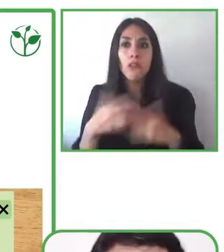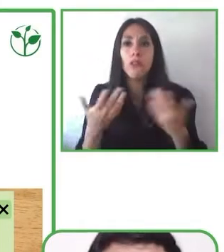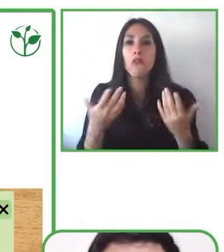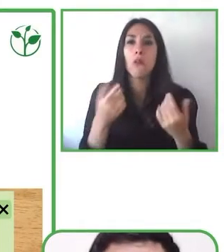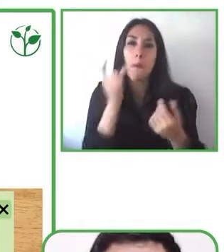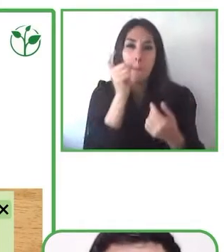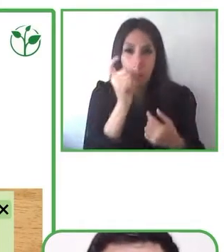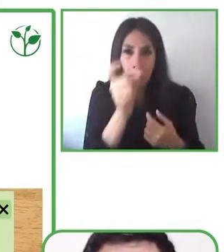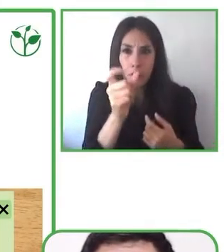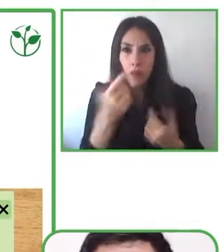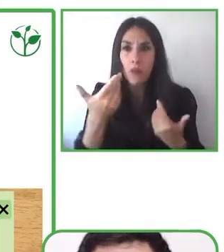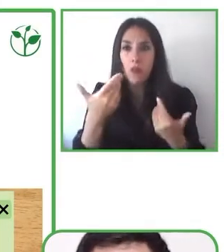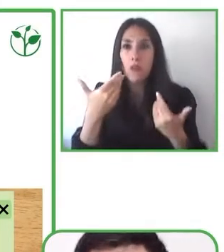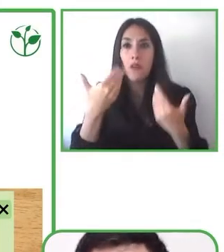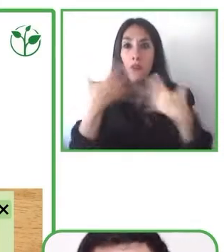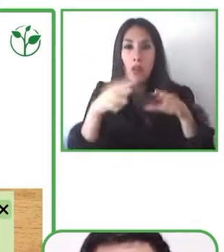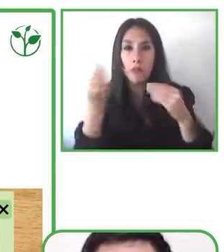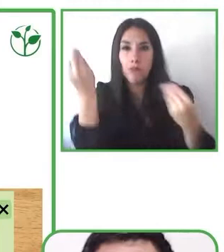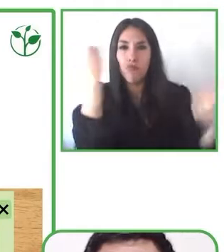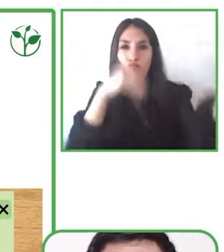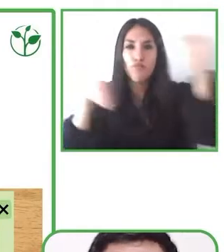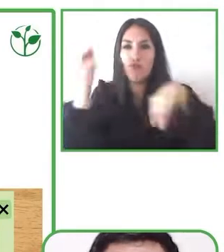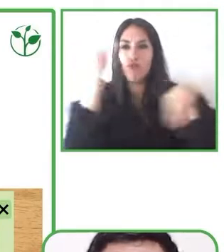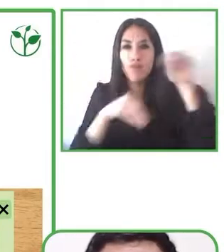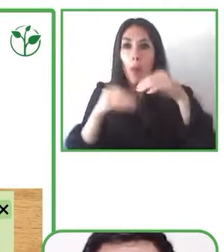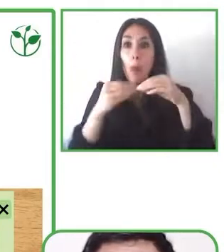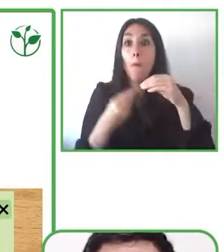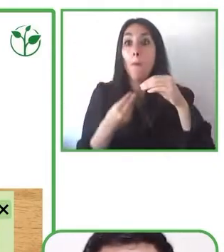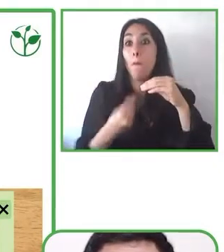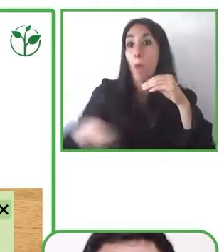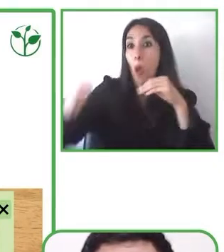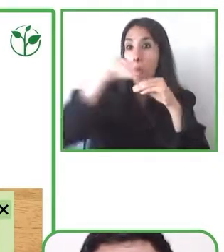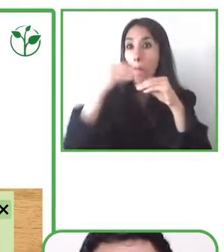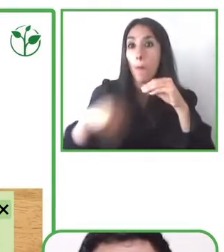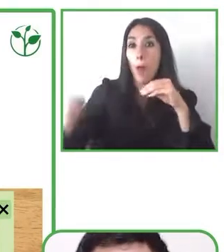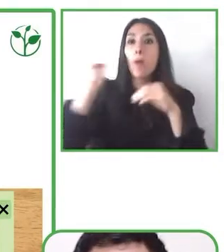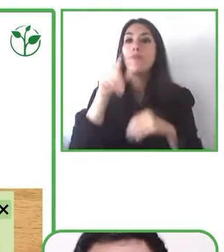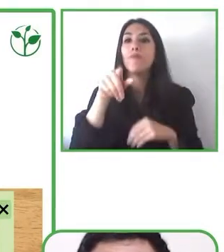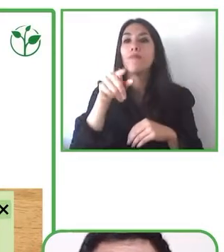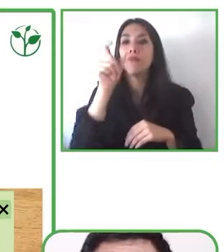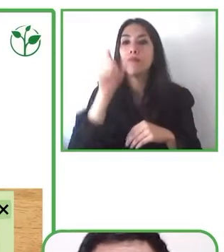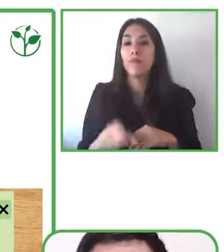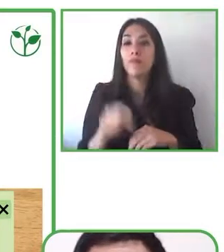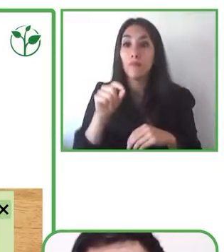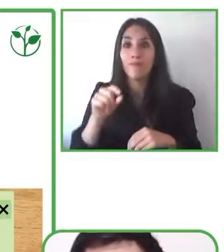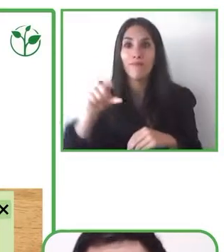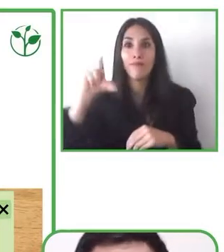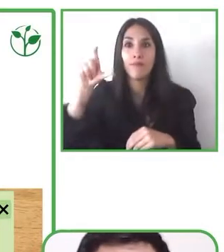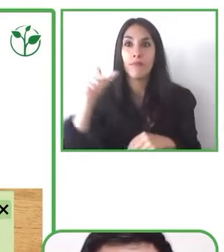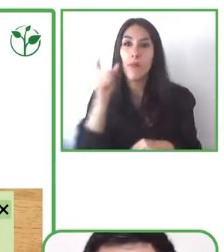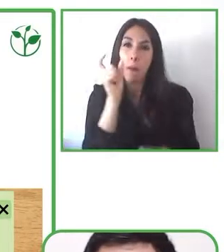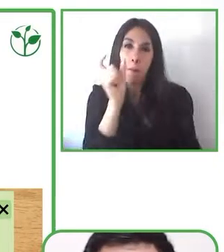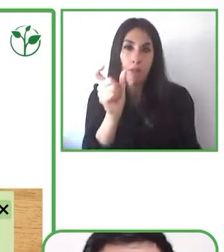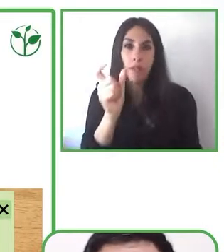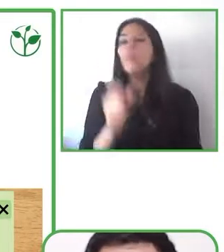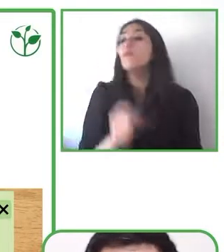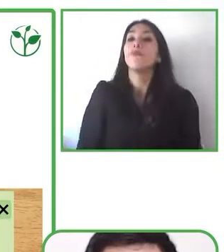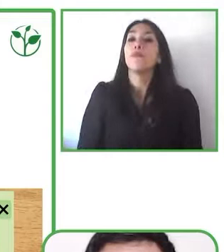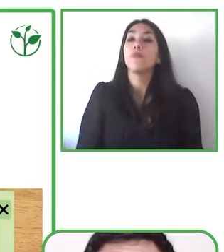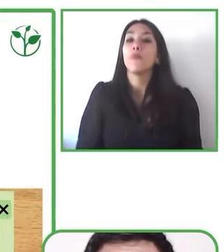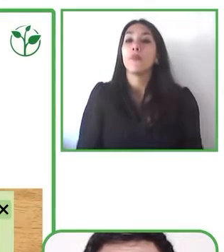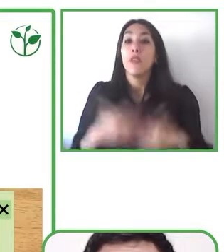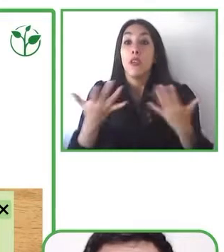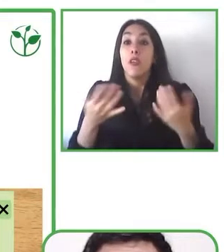o los usuarios puedan manipularlas. A través entonces de este escritorio virtual nosotros podemos estimular estos senderos